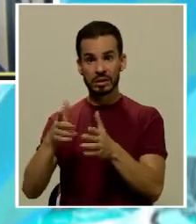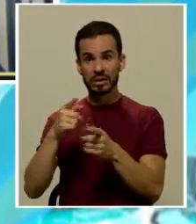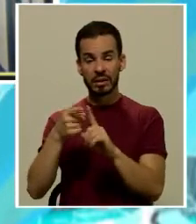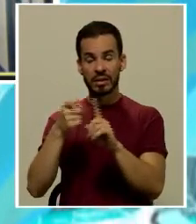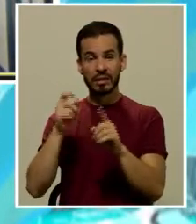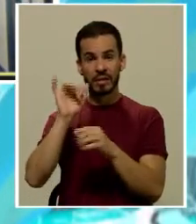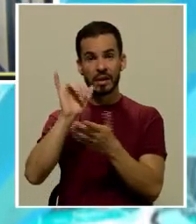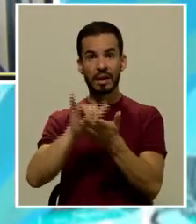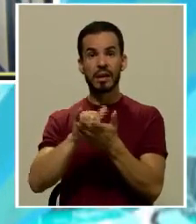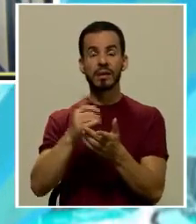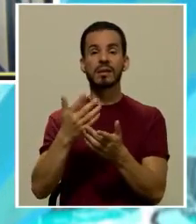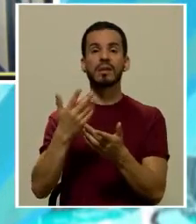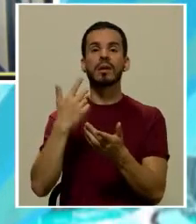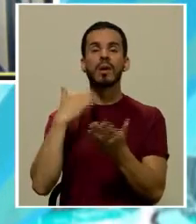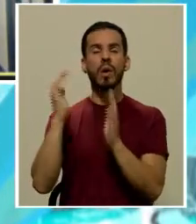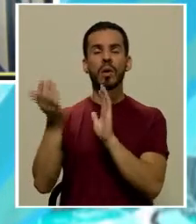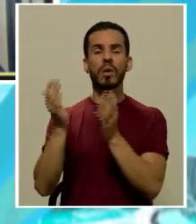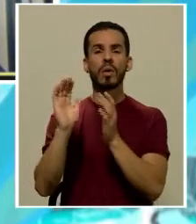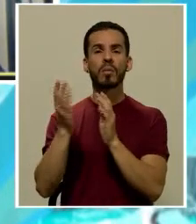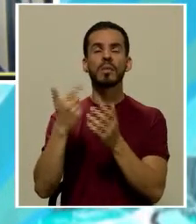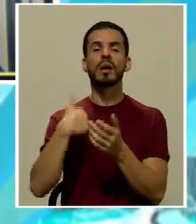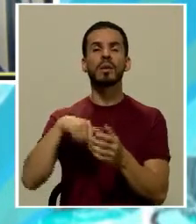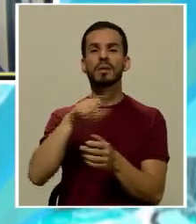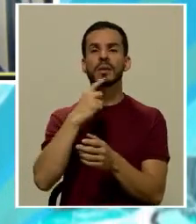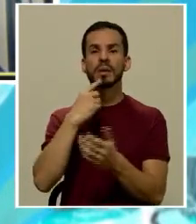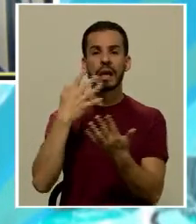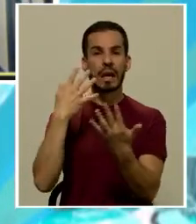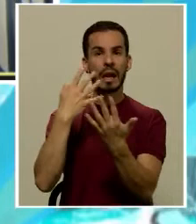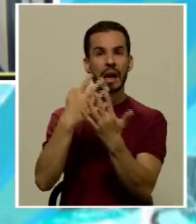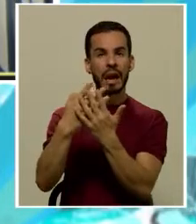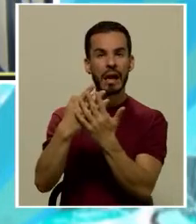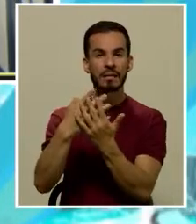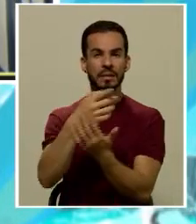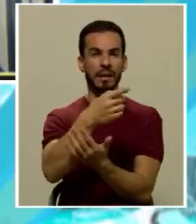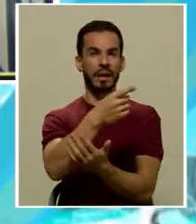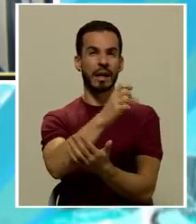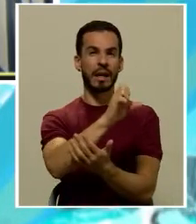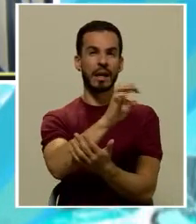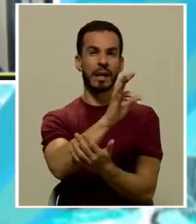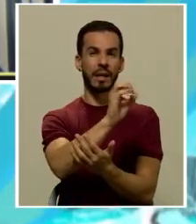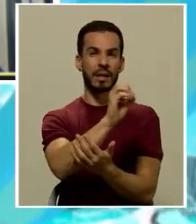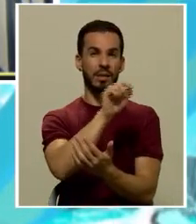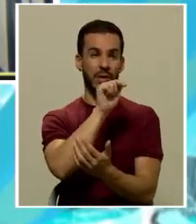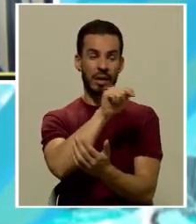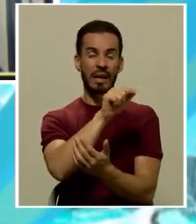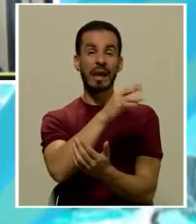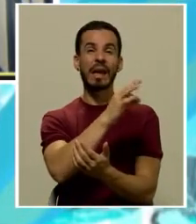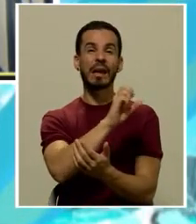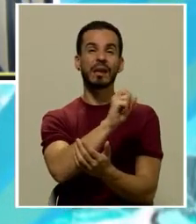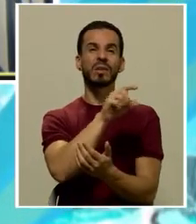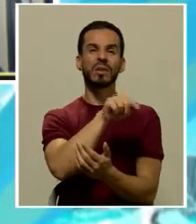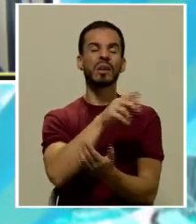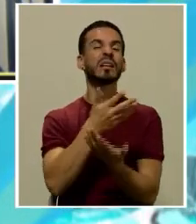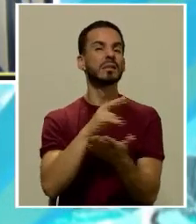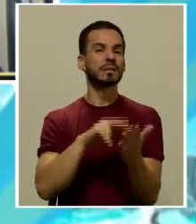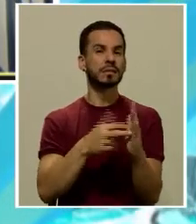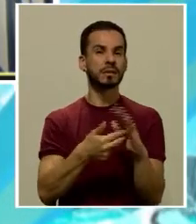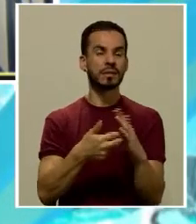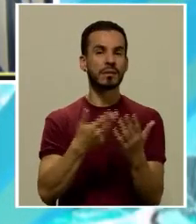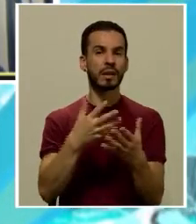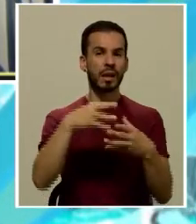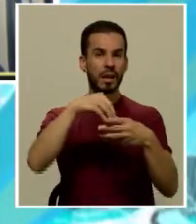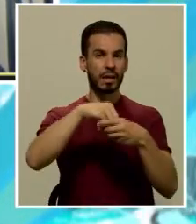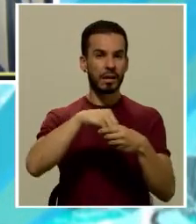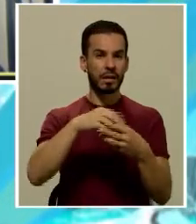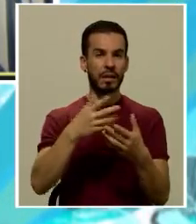hecho referencia a eso de comparar lo que llamaban cárcel y gueto y mencionaban un gueto es lo que existe digamos dentro de